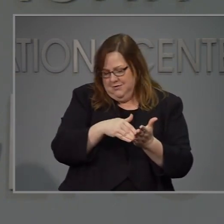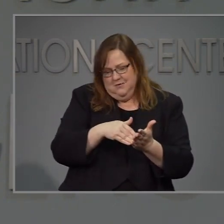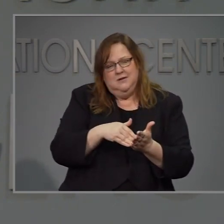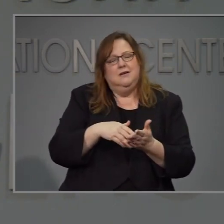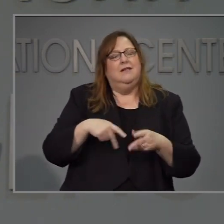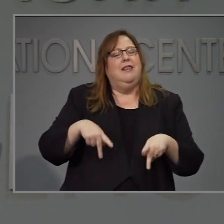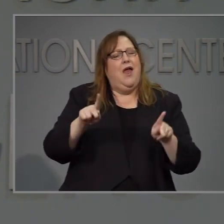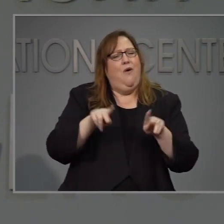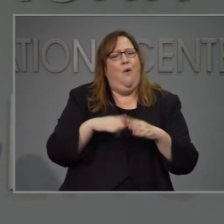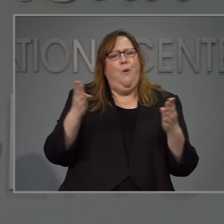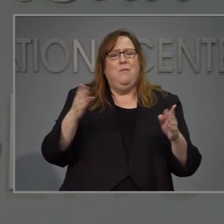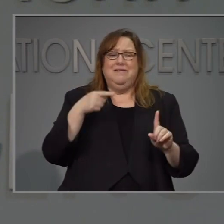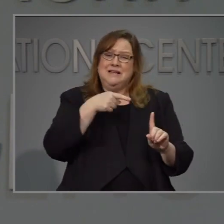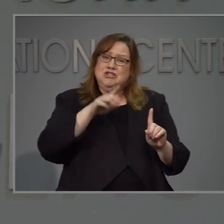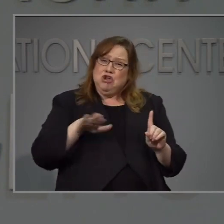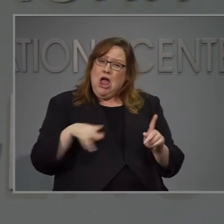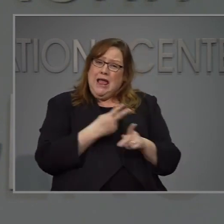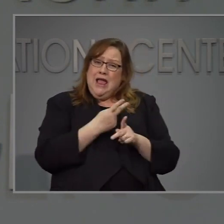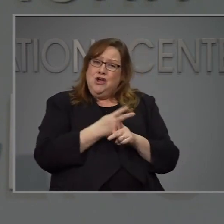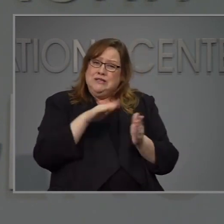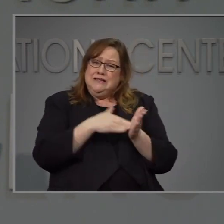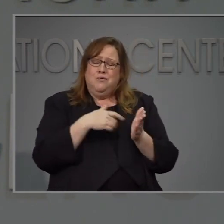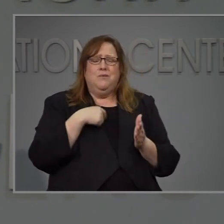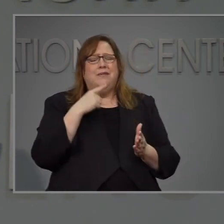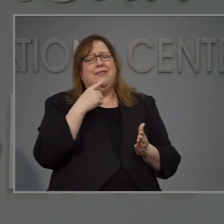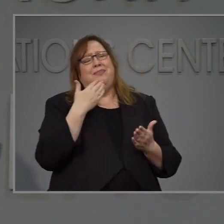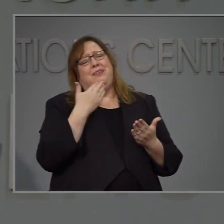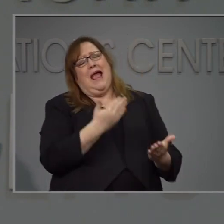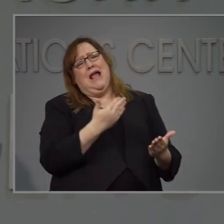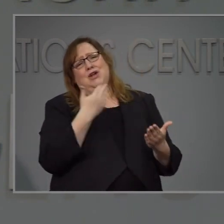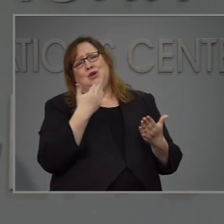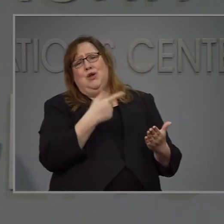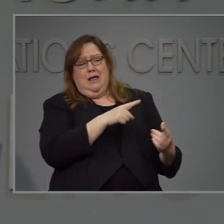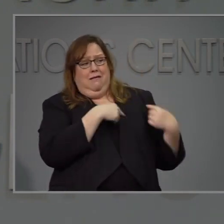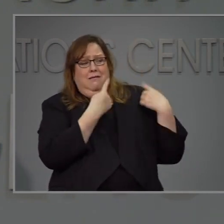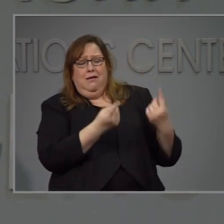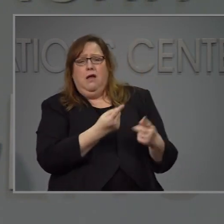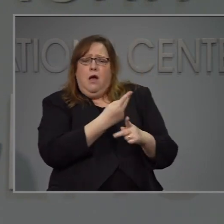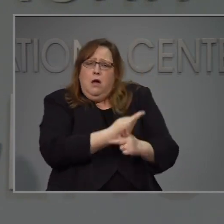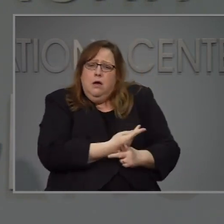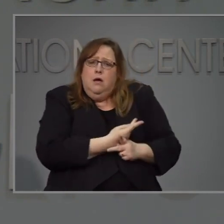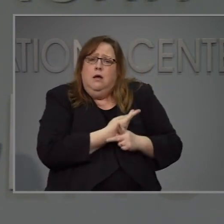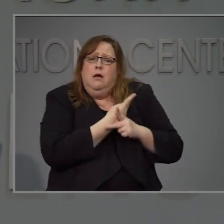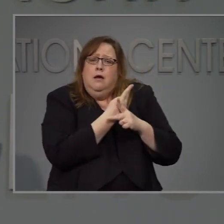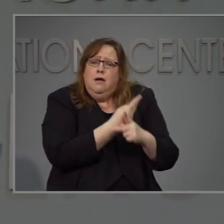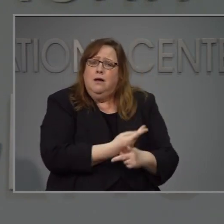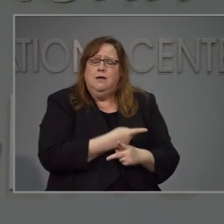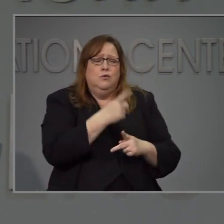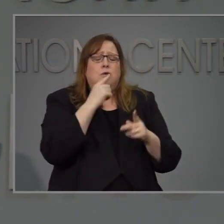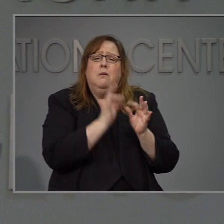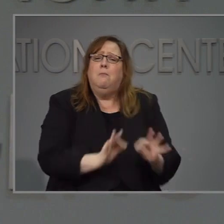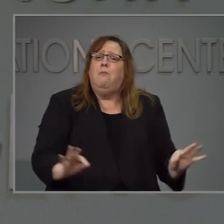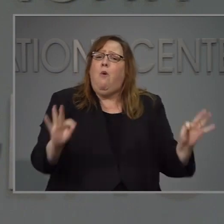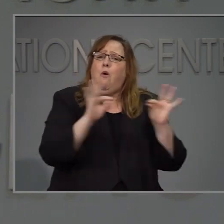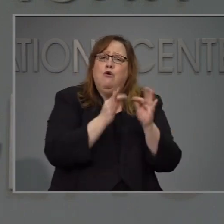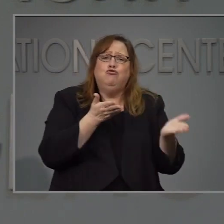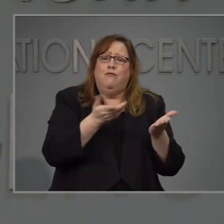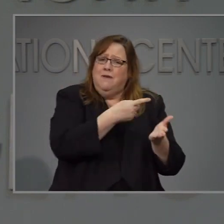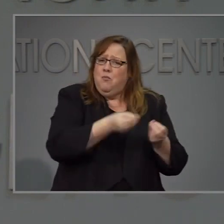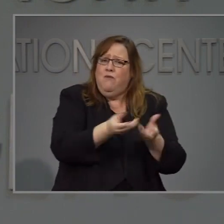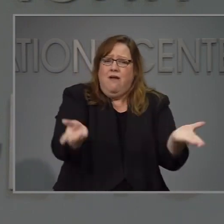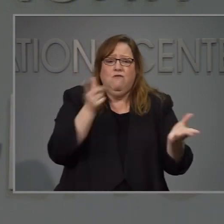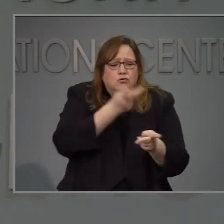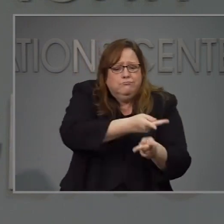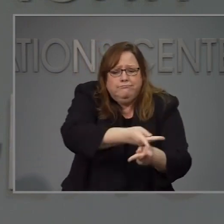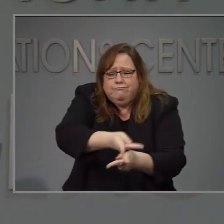agregadas y han proporcionado un servicio crítico. como con otras órdenes ejecutivas anteriores estas restricciones